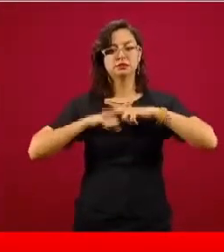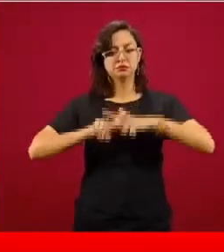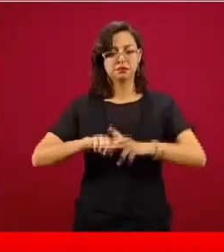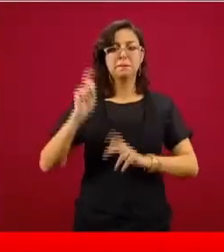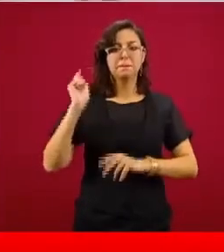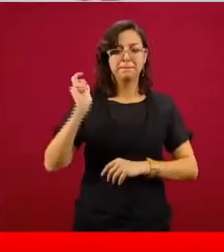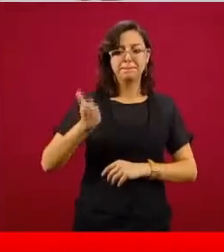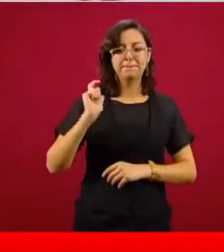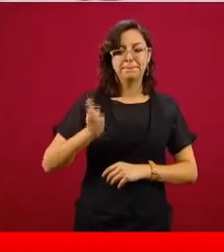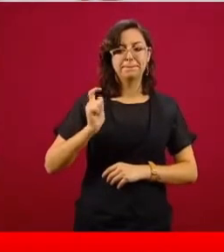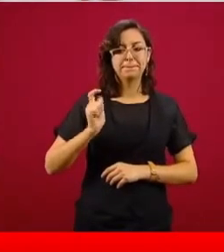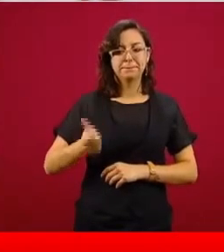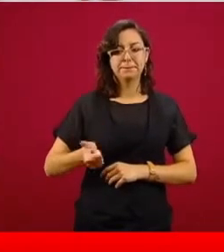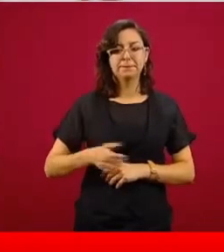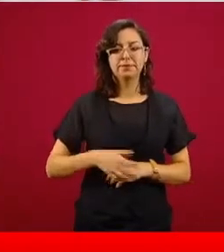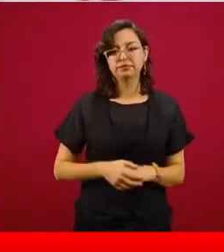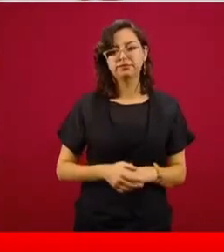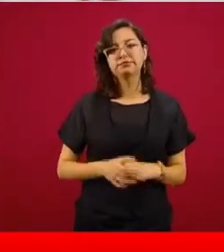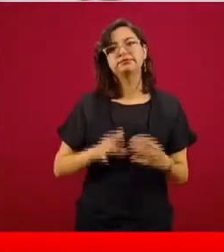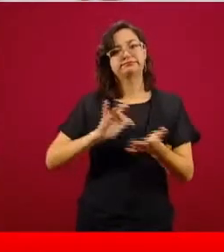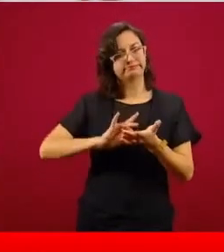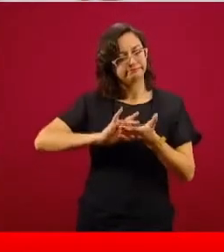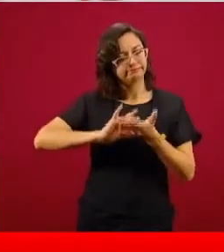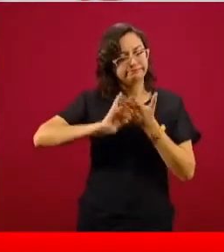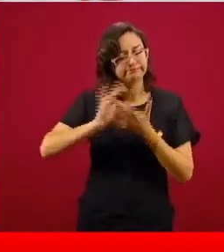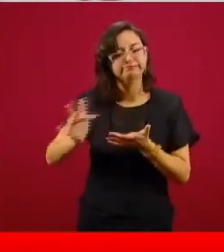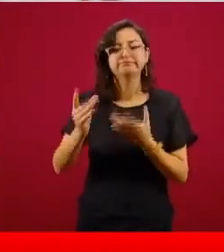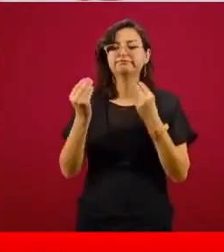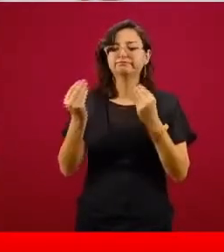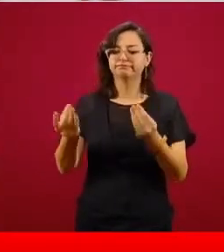se los agradecemos mucho.